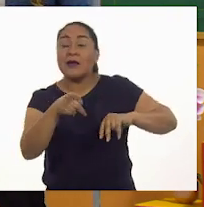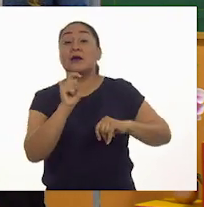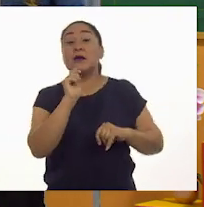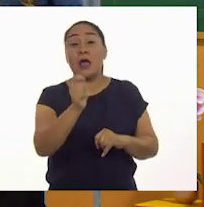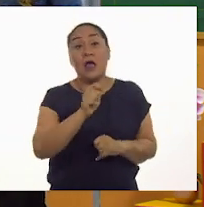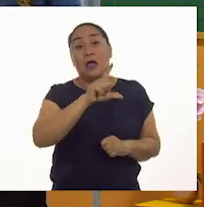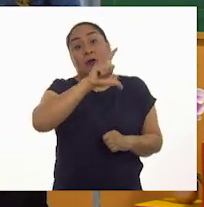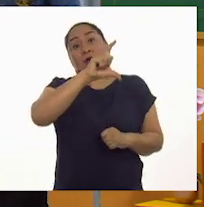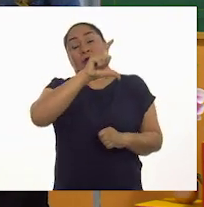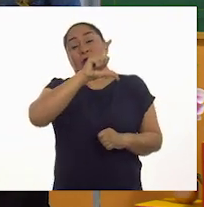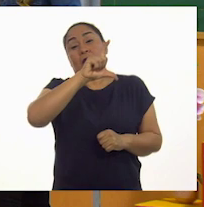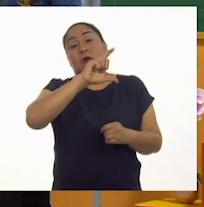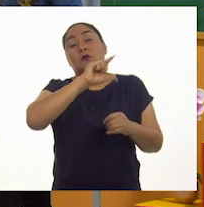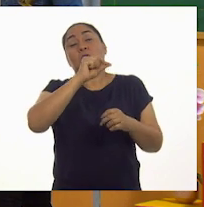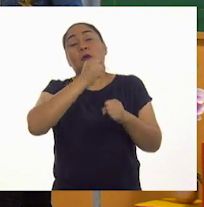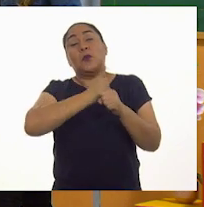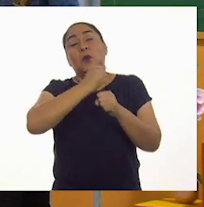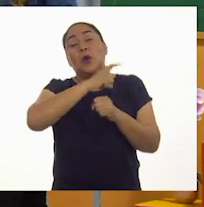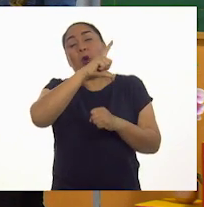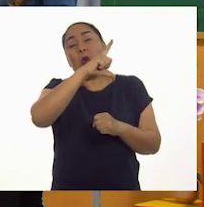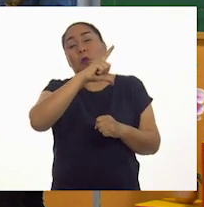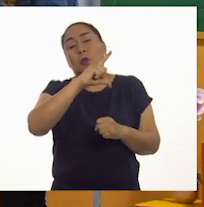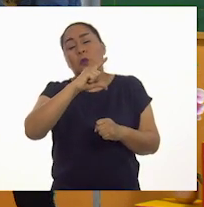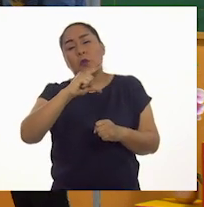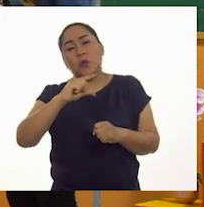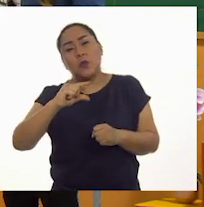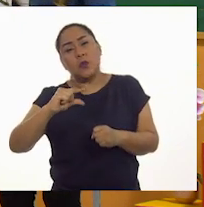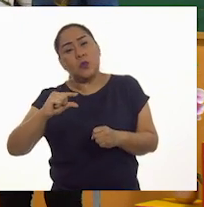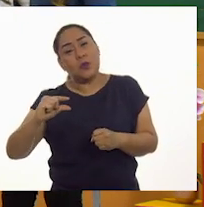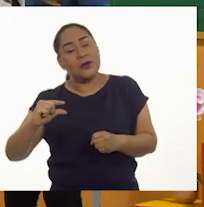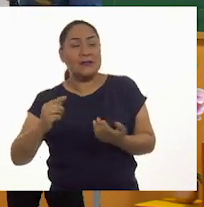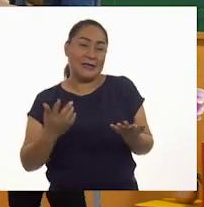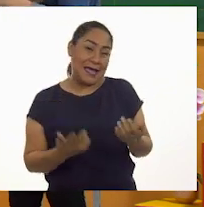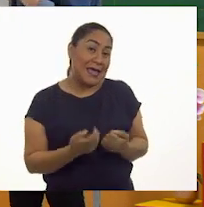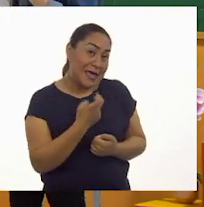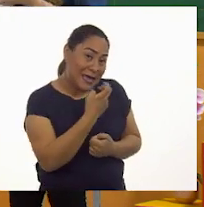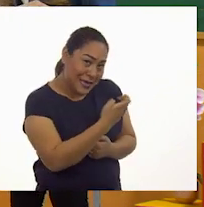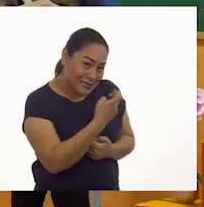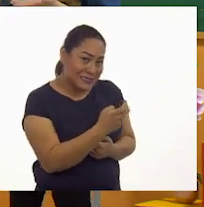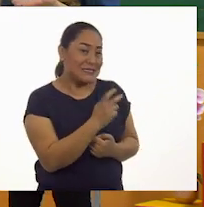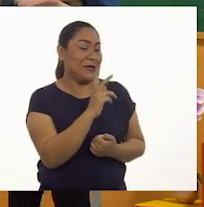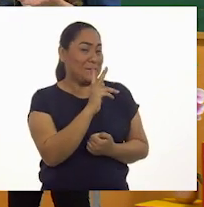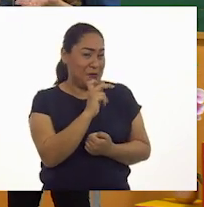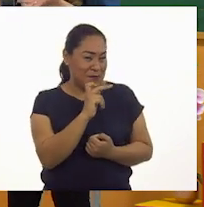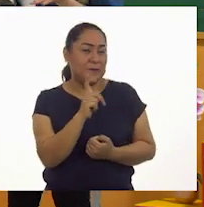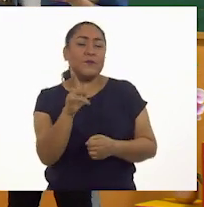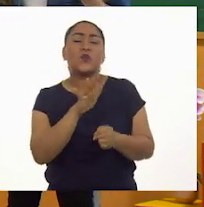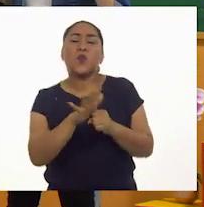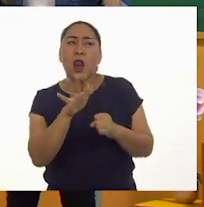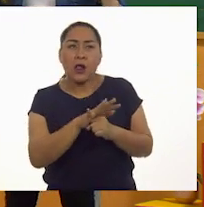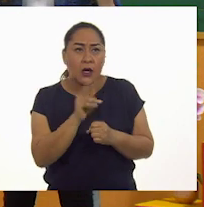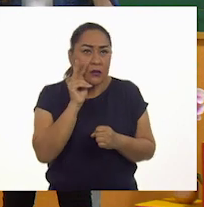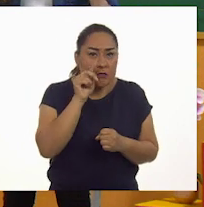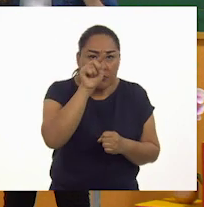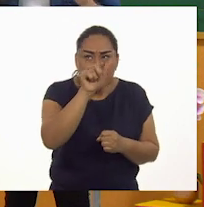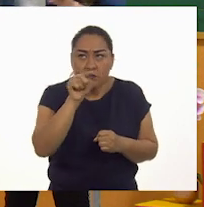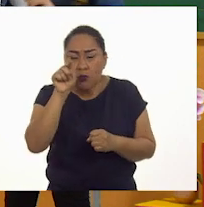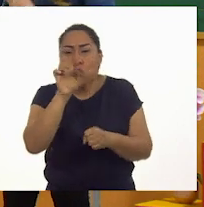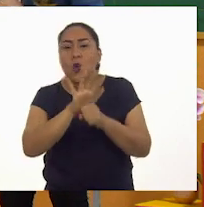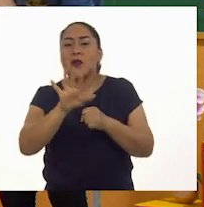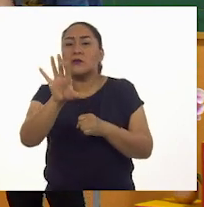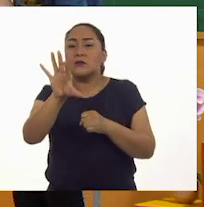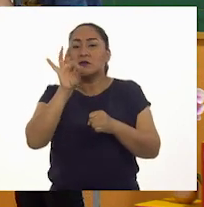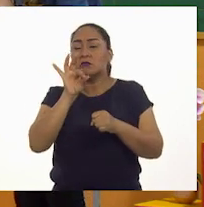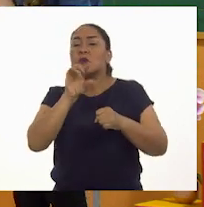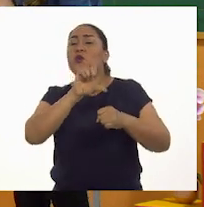a chiquito, chiquito, chiquito, chiquito. Así es, Pepe. Entonces, ¿cuál corresponde de las velas que tenemos al número uno?